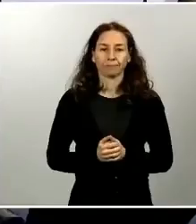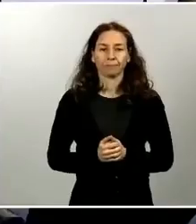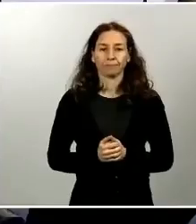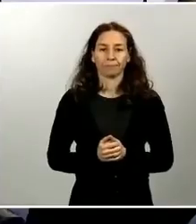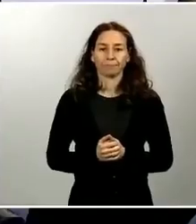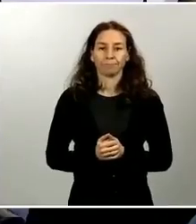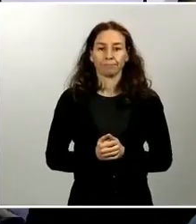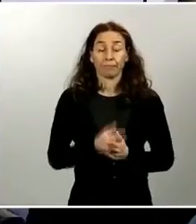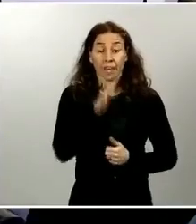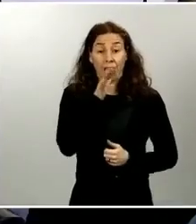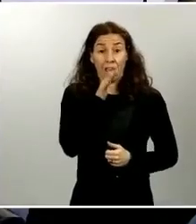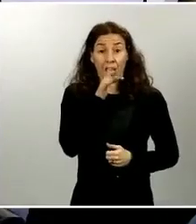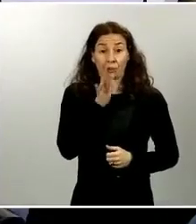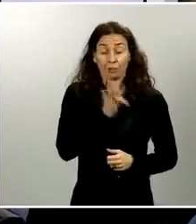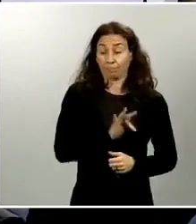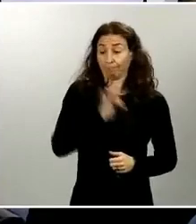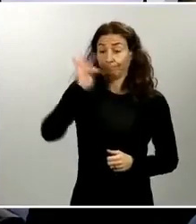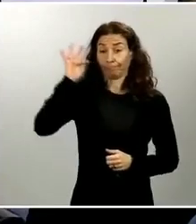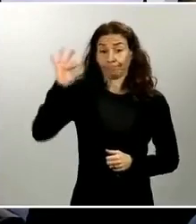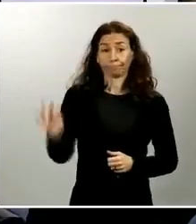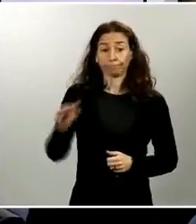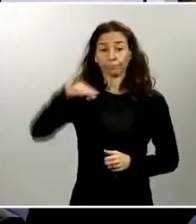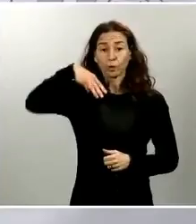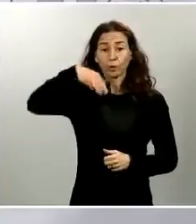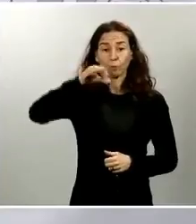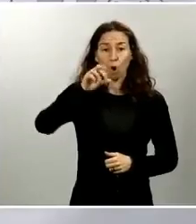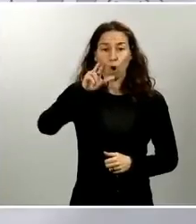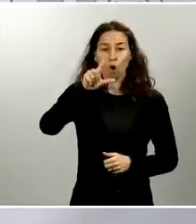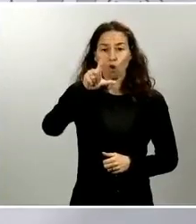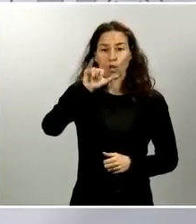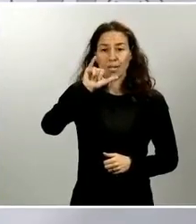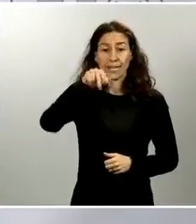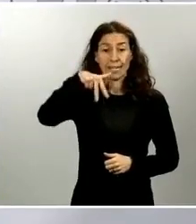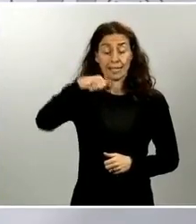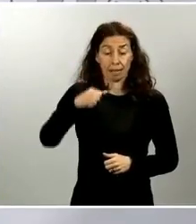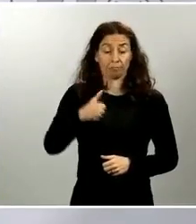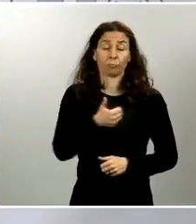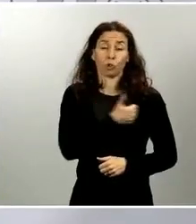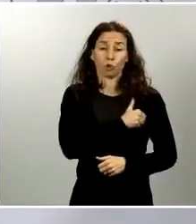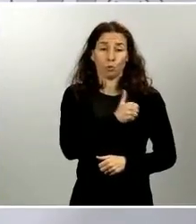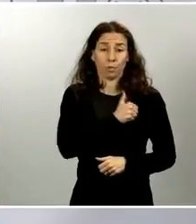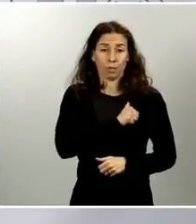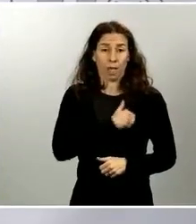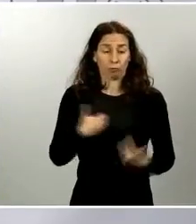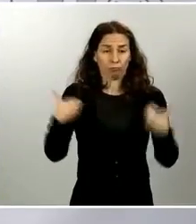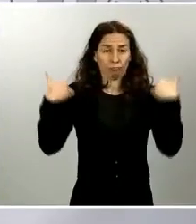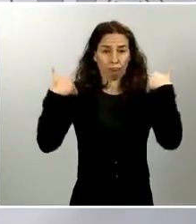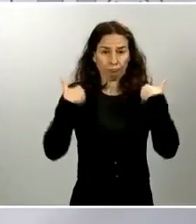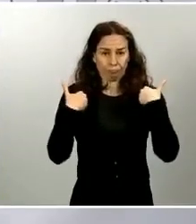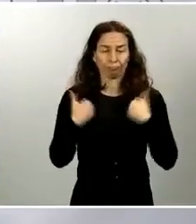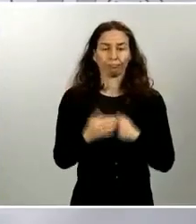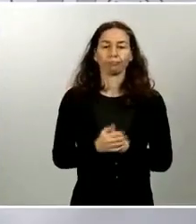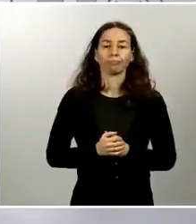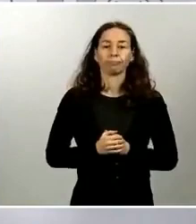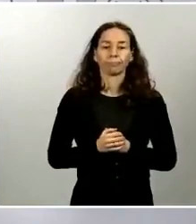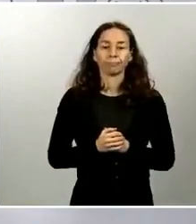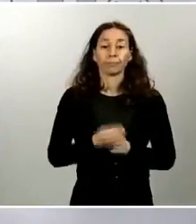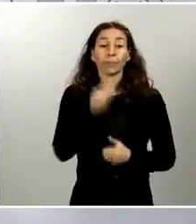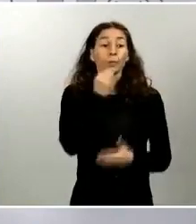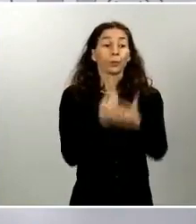paso ahora la palabra a José García Molina, comisario principal de Policía Nacional. Muy bien, muchas gracias, doctora. Buenos días.